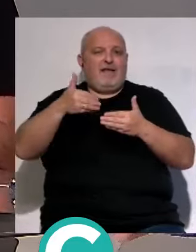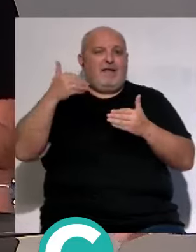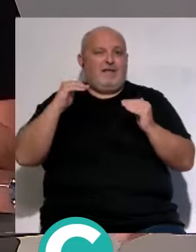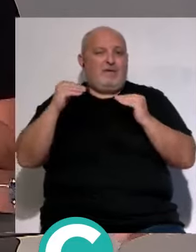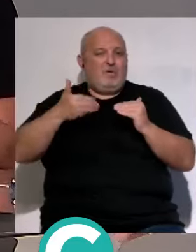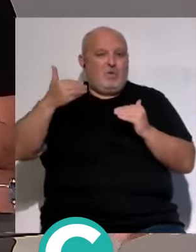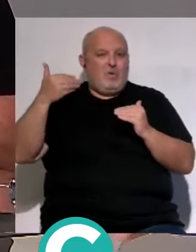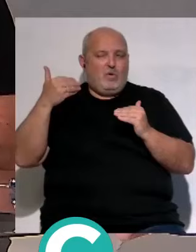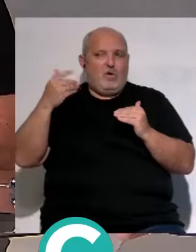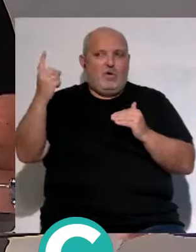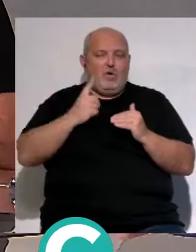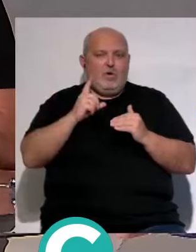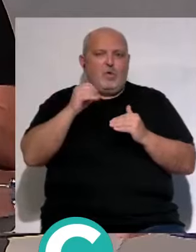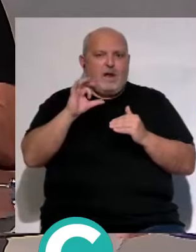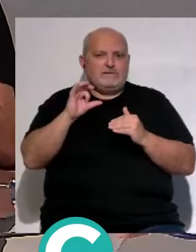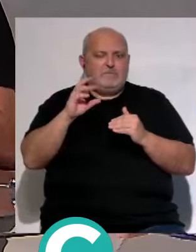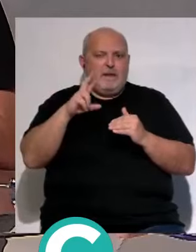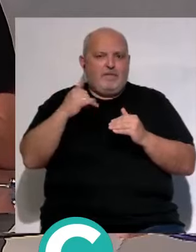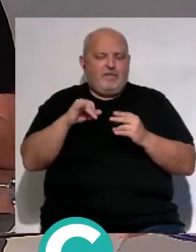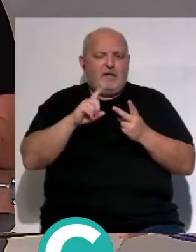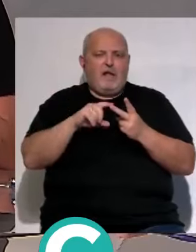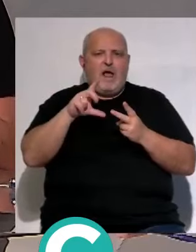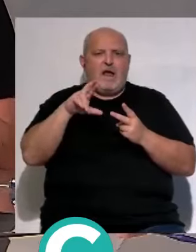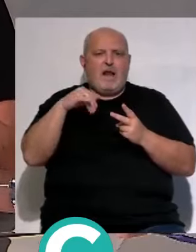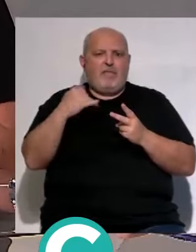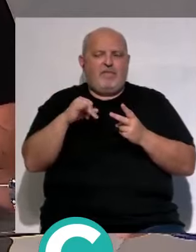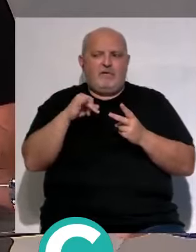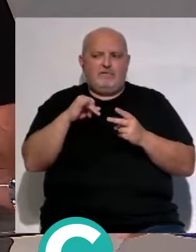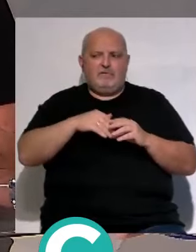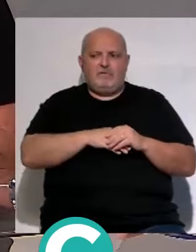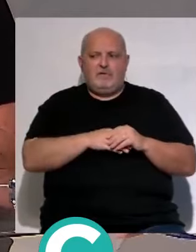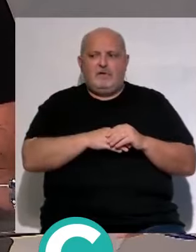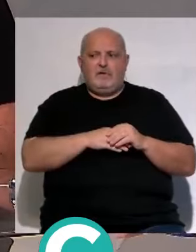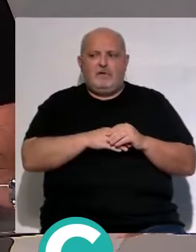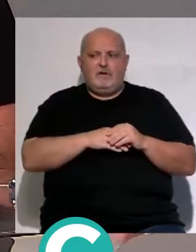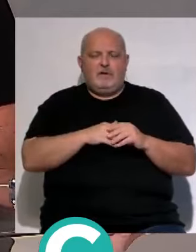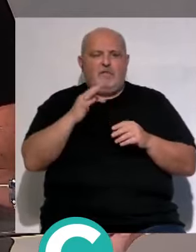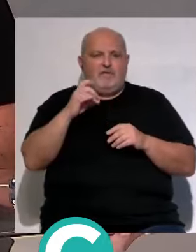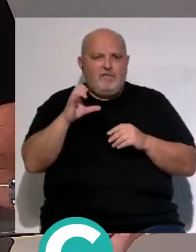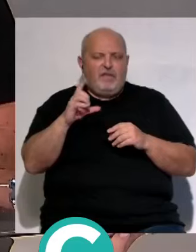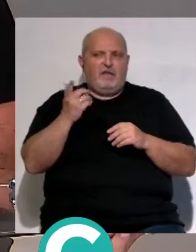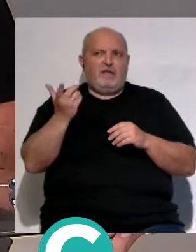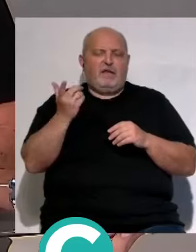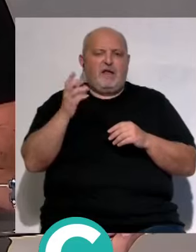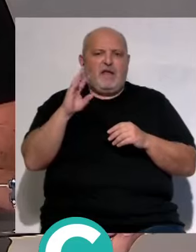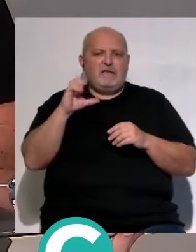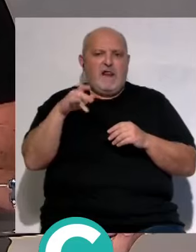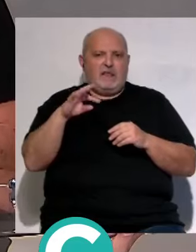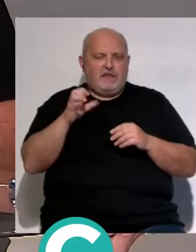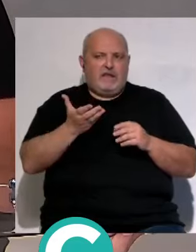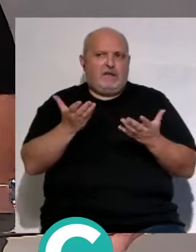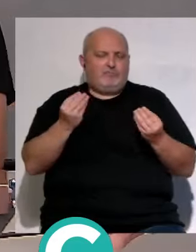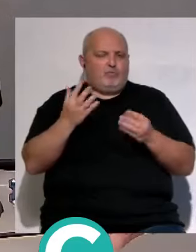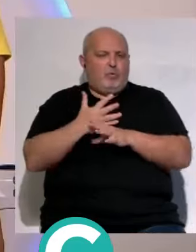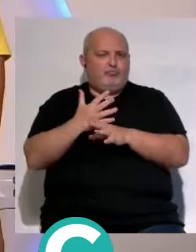temporadas aquí ha venido Lucas Pérez vino Alcará que dio un rendimiento inmediato del tirón Alcará Fede Estalante Estalante